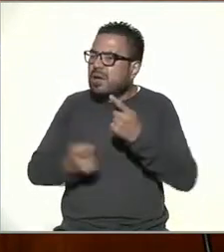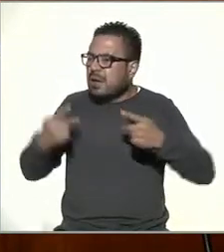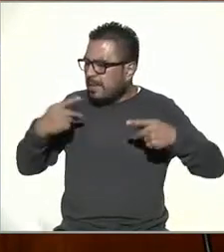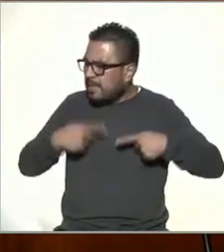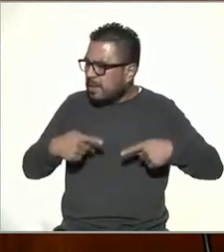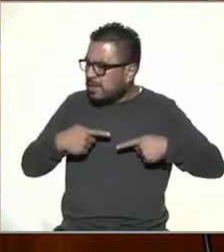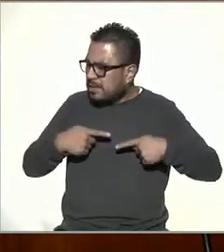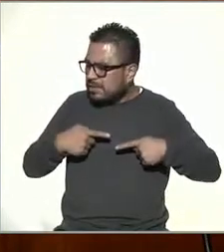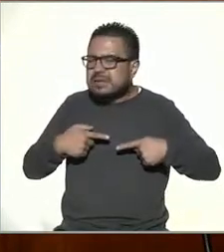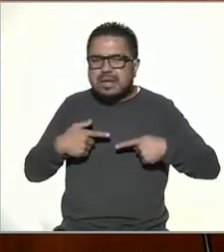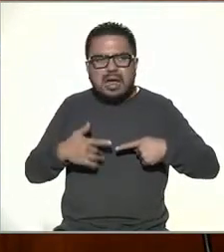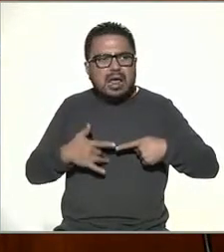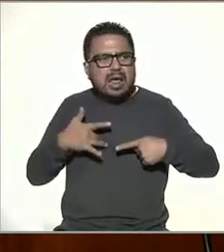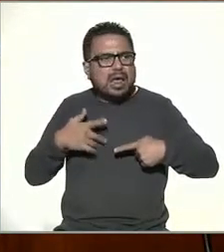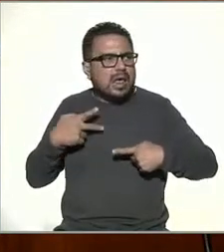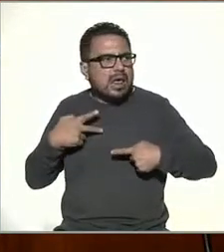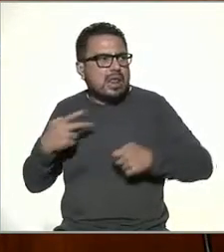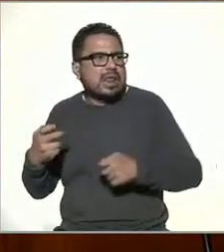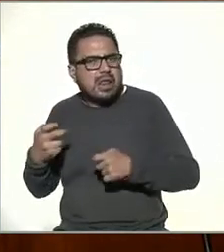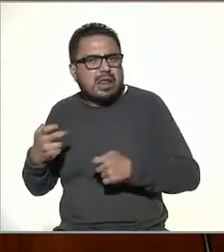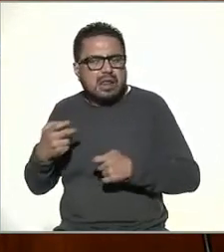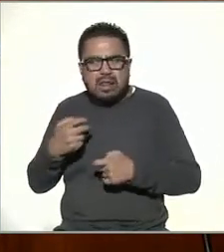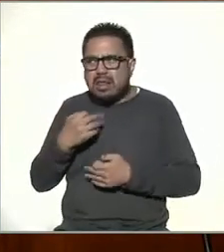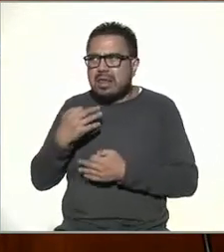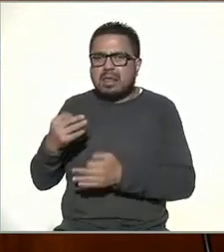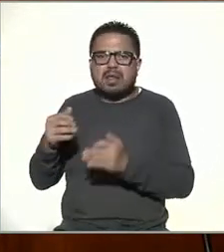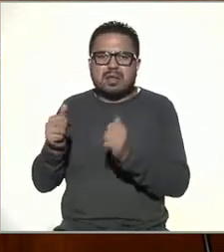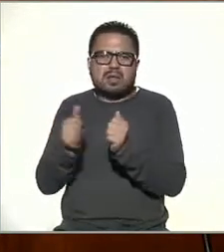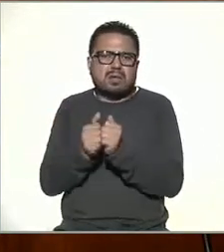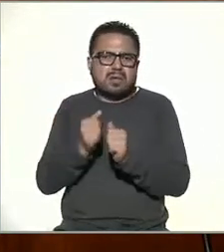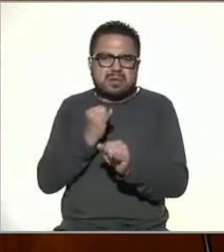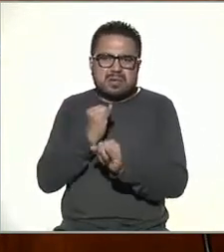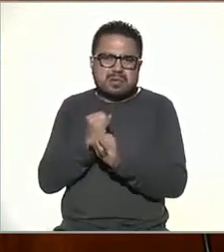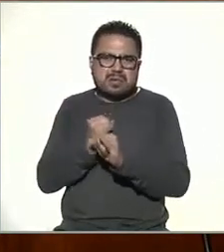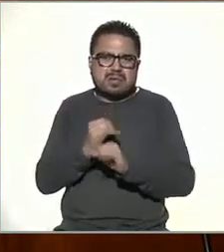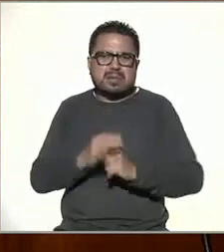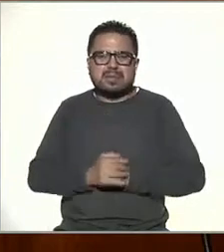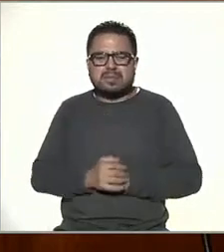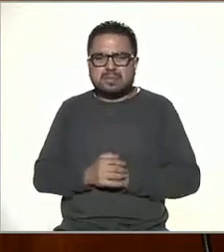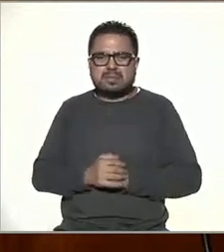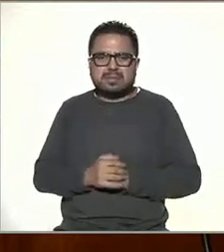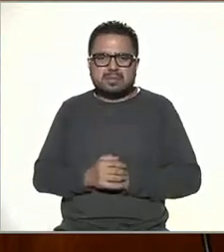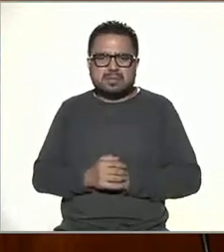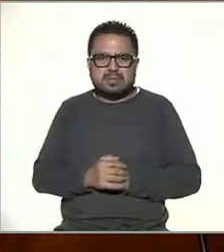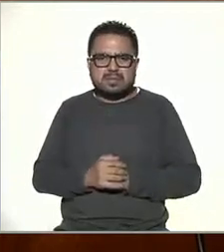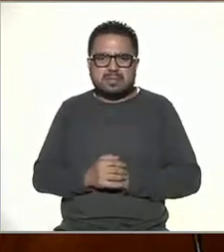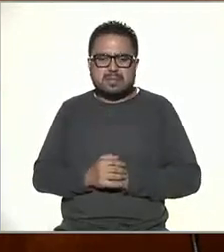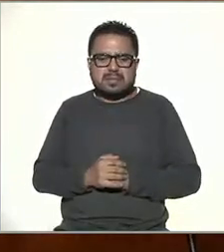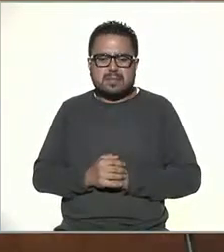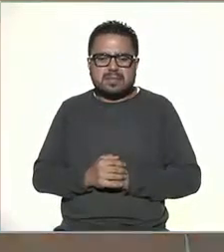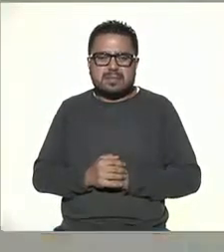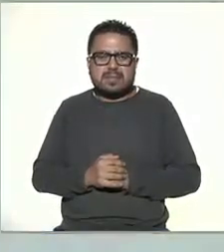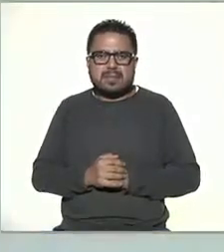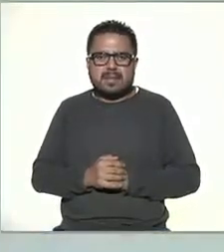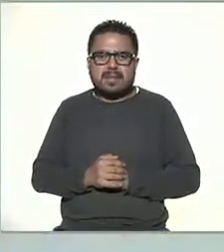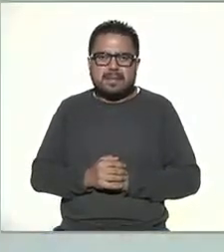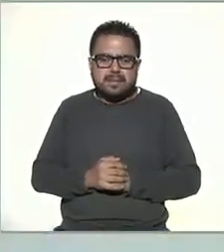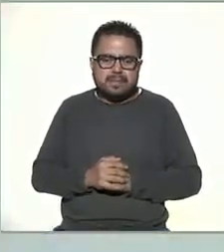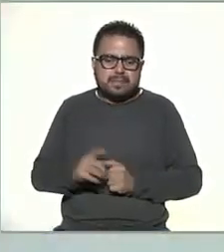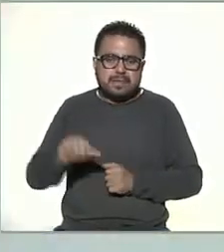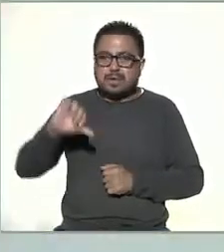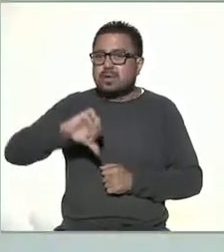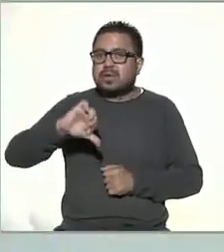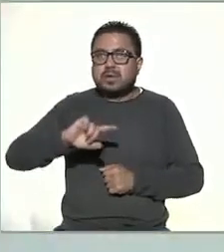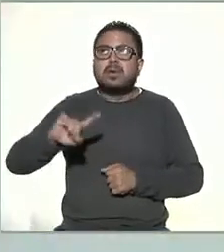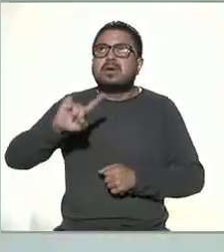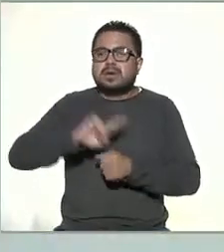auditorio que han sido víctimas los fraudes a través de internet vamos a escucharlo el día de hoy vamos